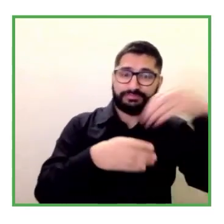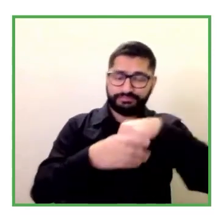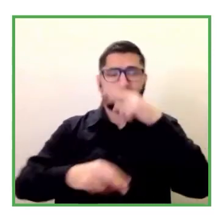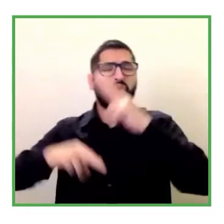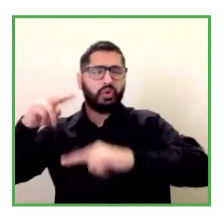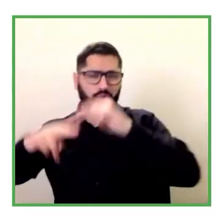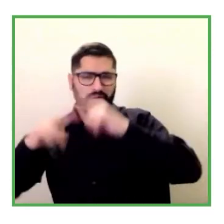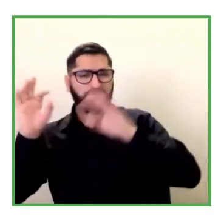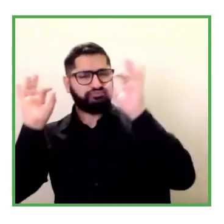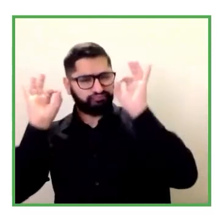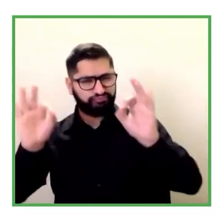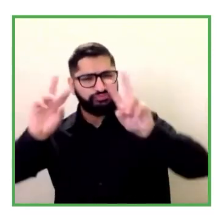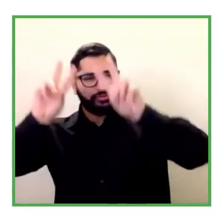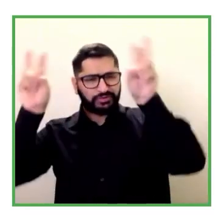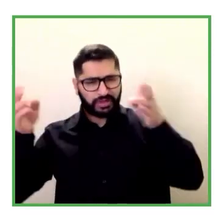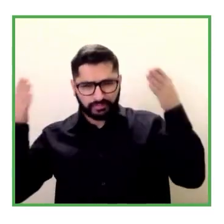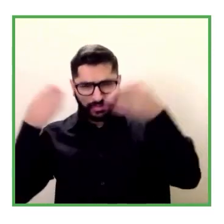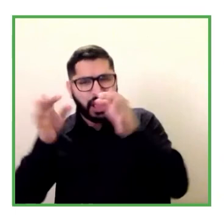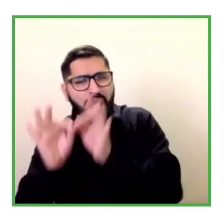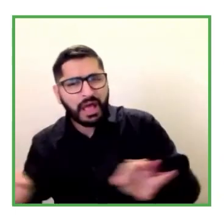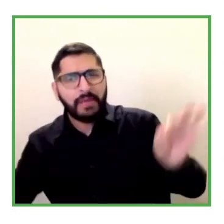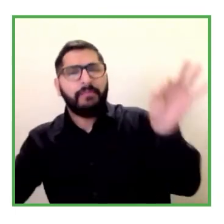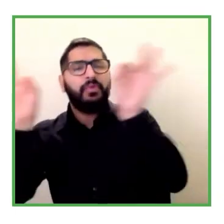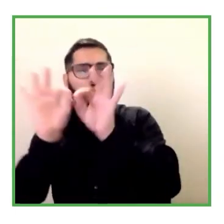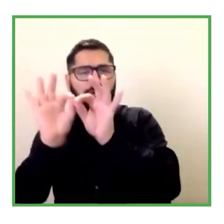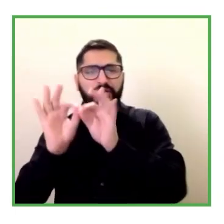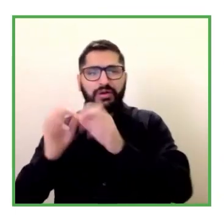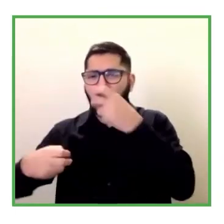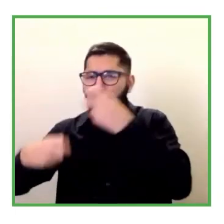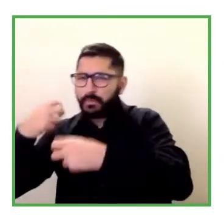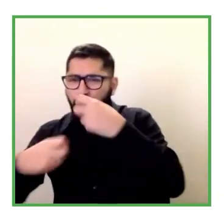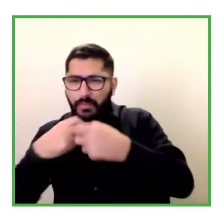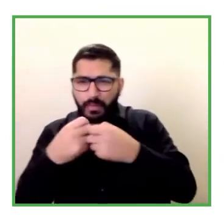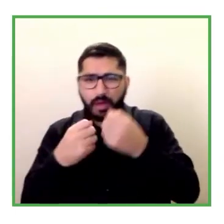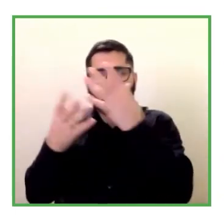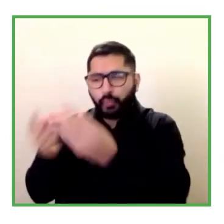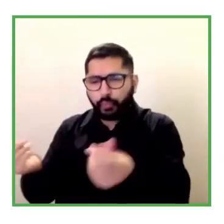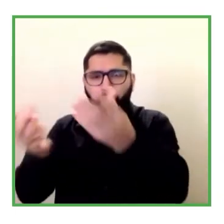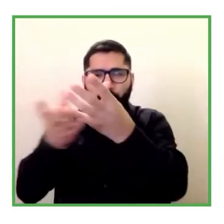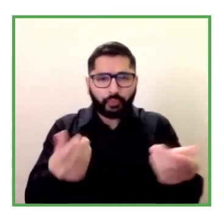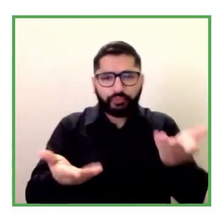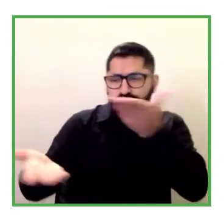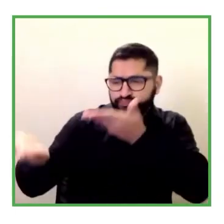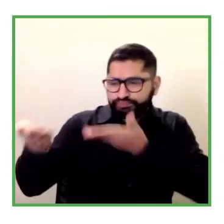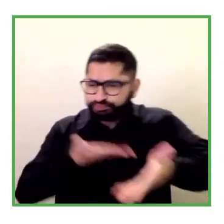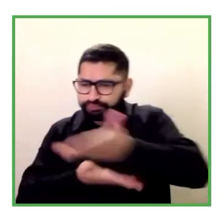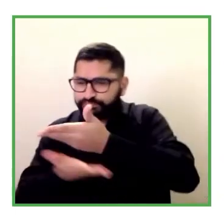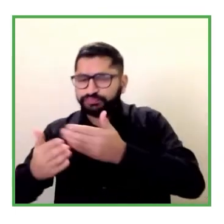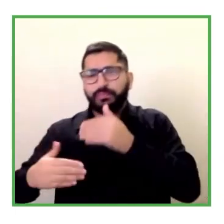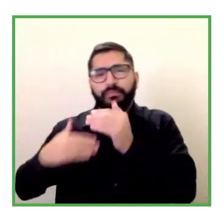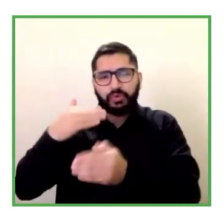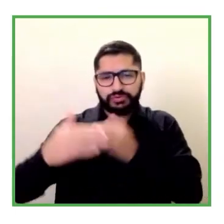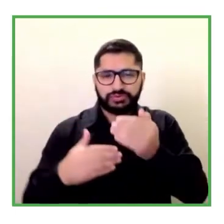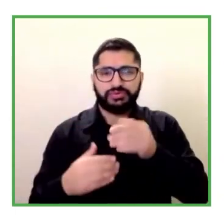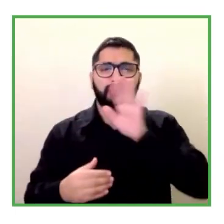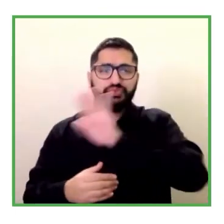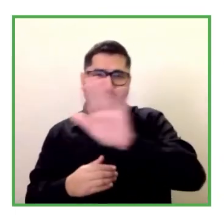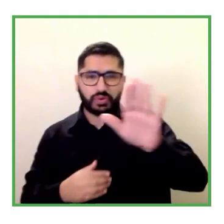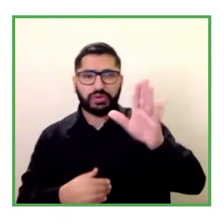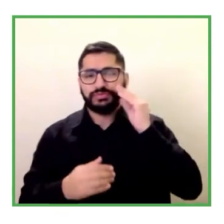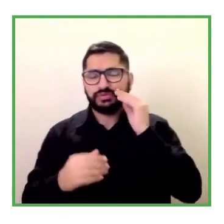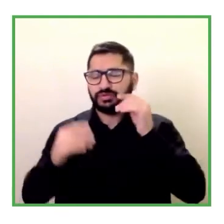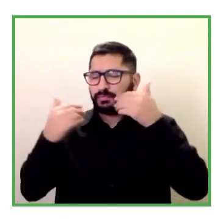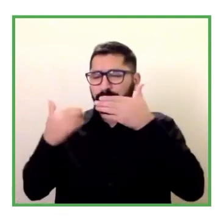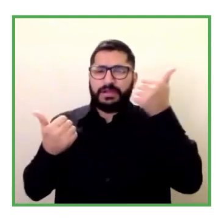planteando en esos procesos de inclusión y también compartimos mejores prácticas a cargo de aquellas empresas multinacionales y nacionales que ya